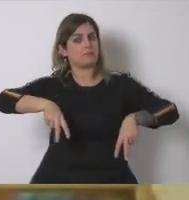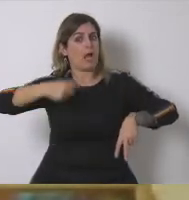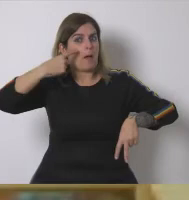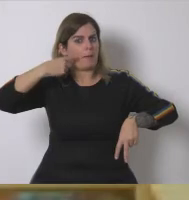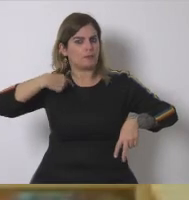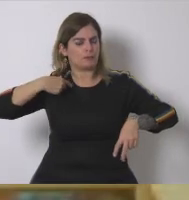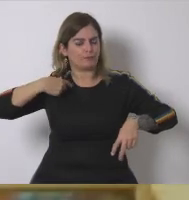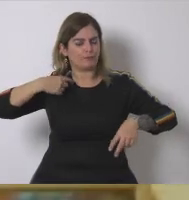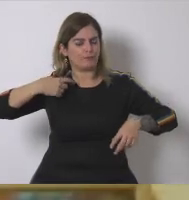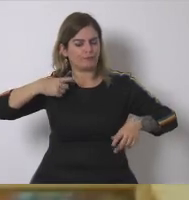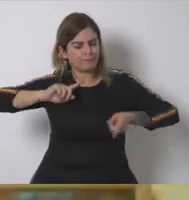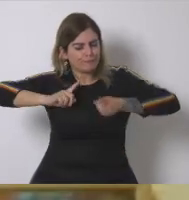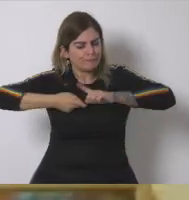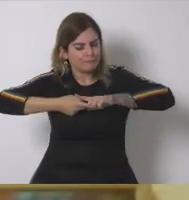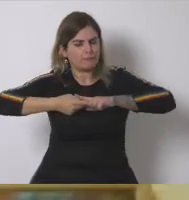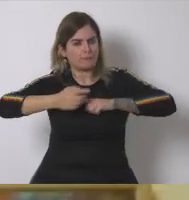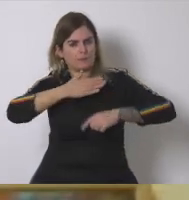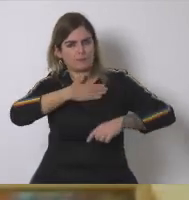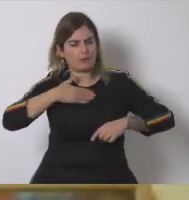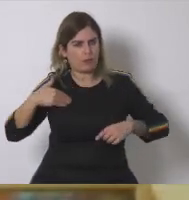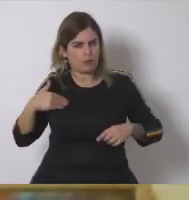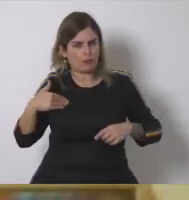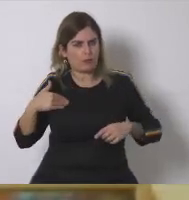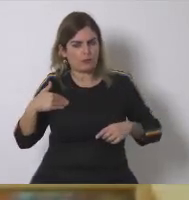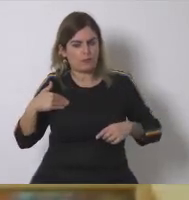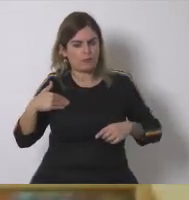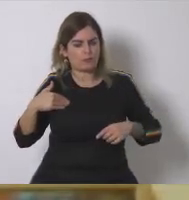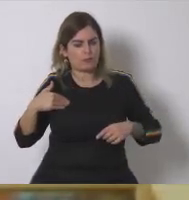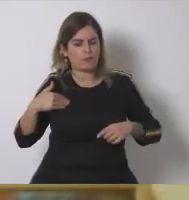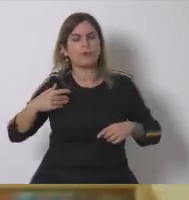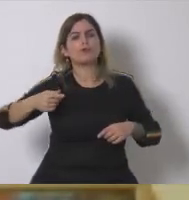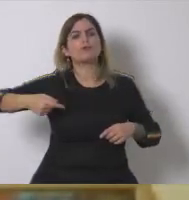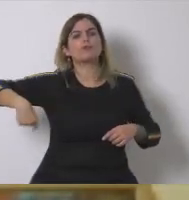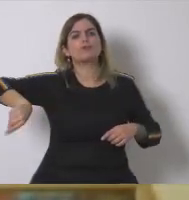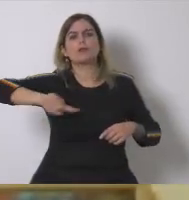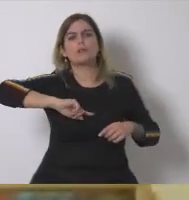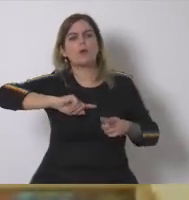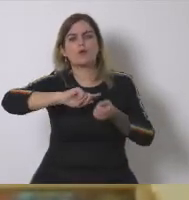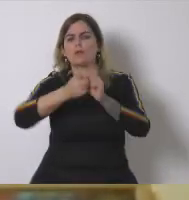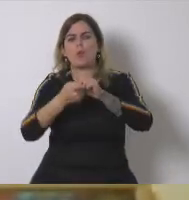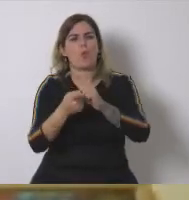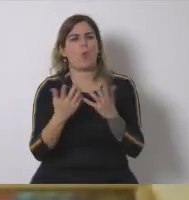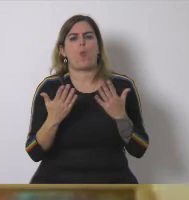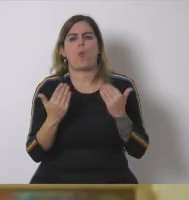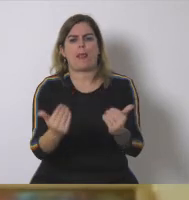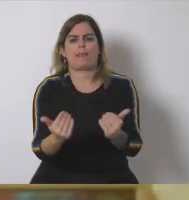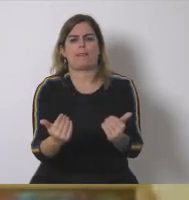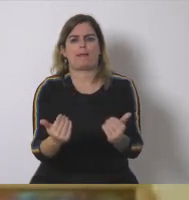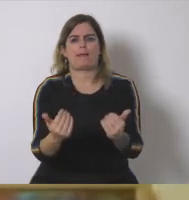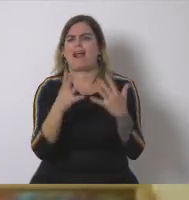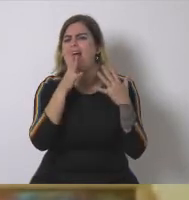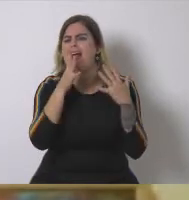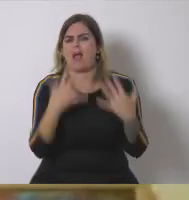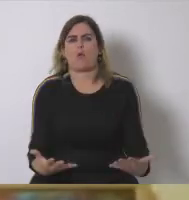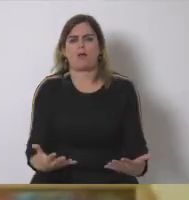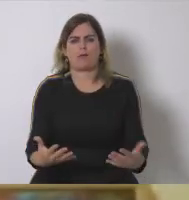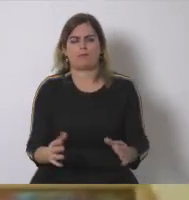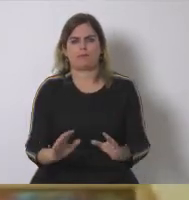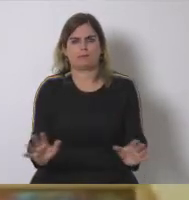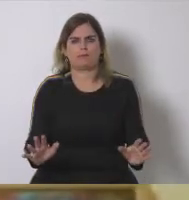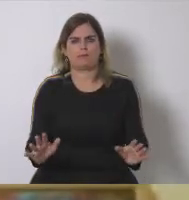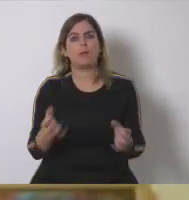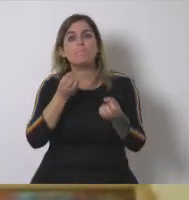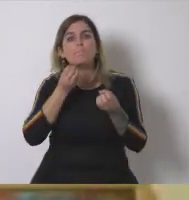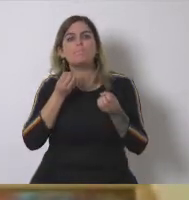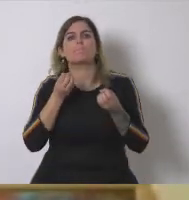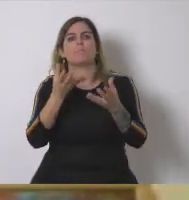como mínimo quiero corregir que damos por sentado que el cambio se debe hacer